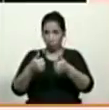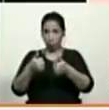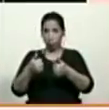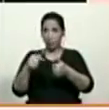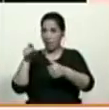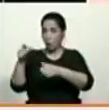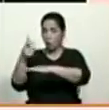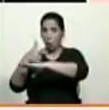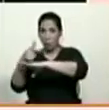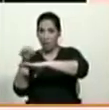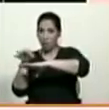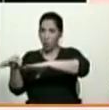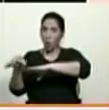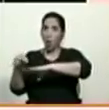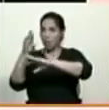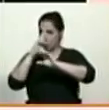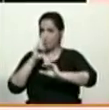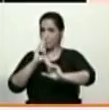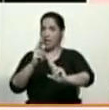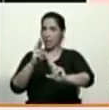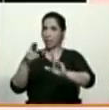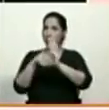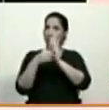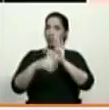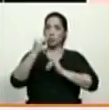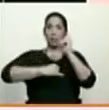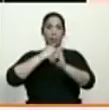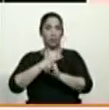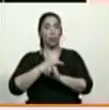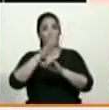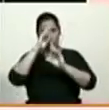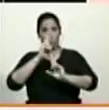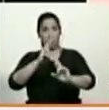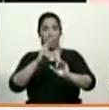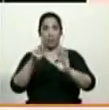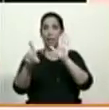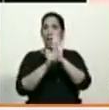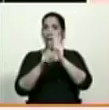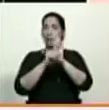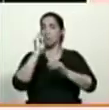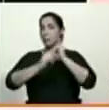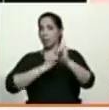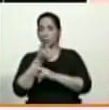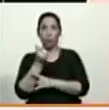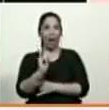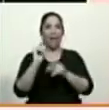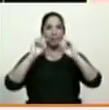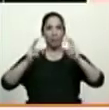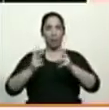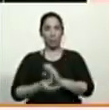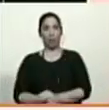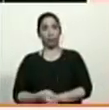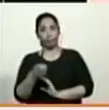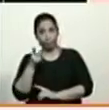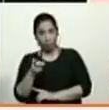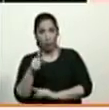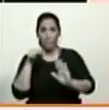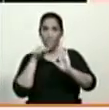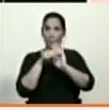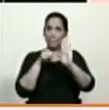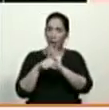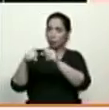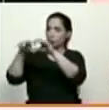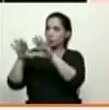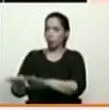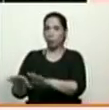al derecho internacional y respete las leyes internacionales que existen en esta materia. Así que es una medida de suspensión